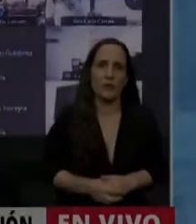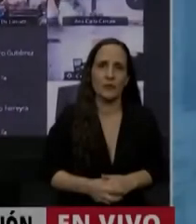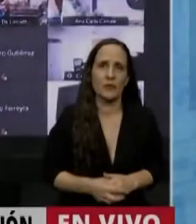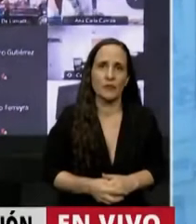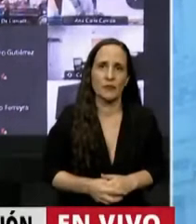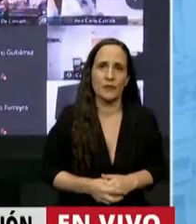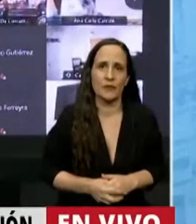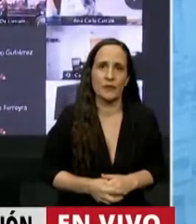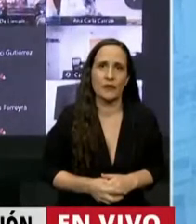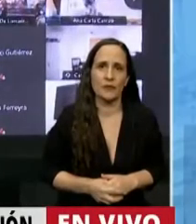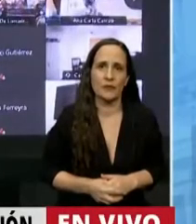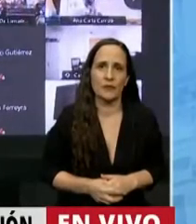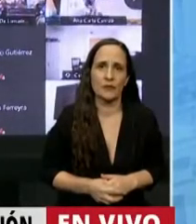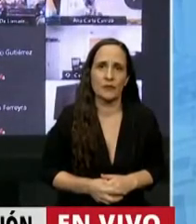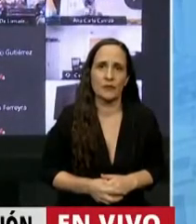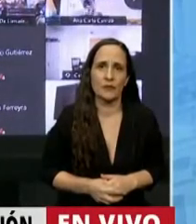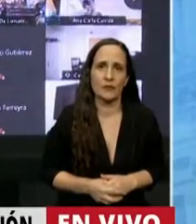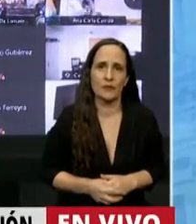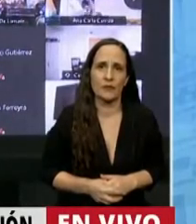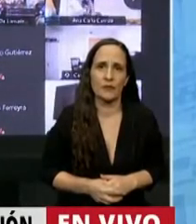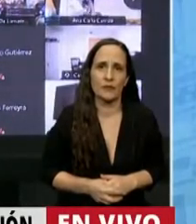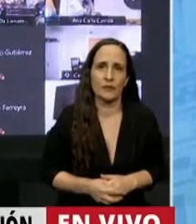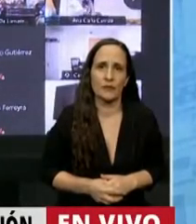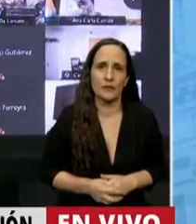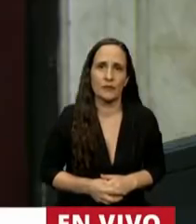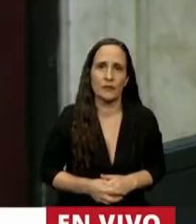En uso de la palabra, la diputada Vanessa Silley.